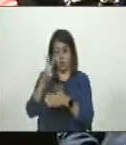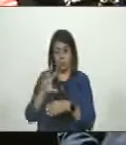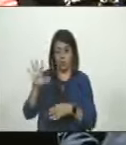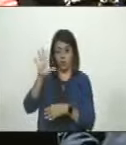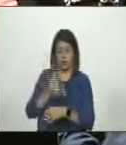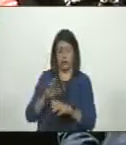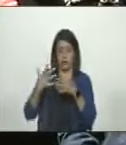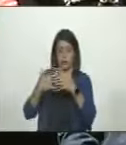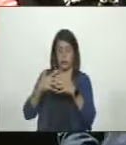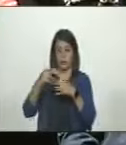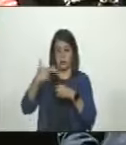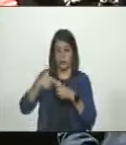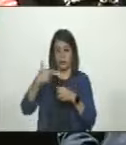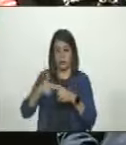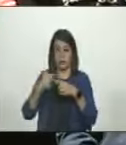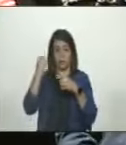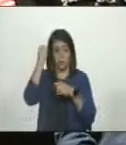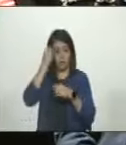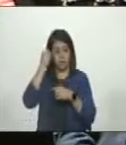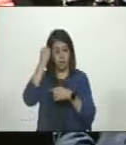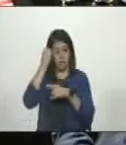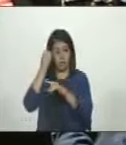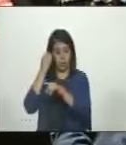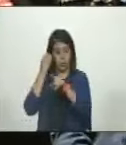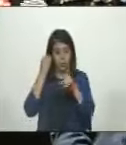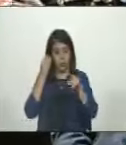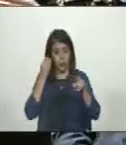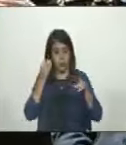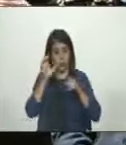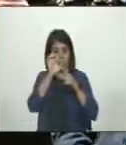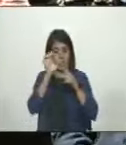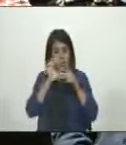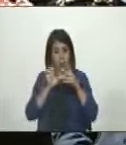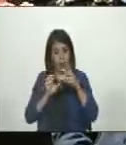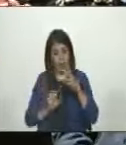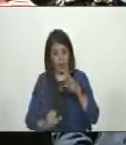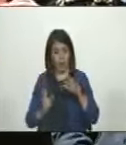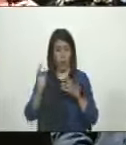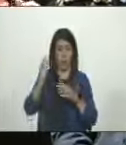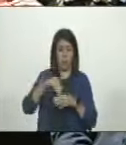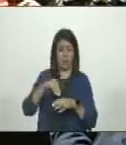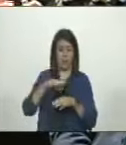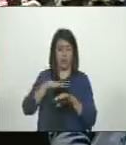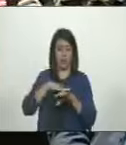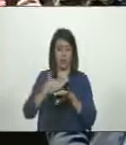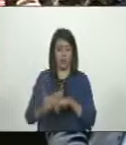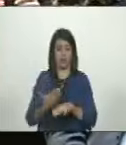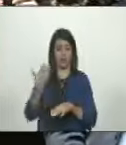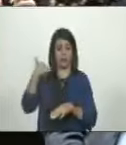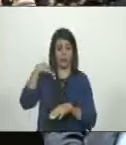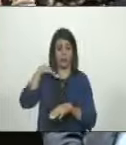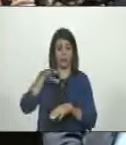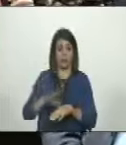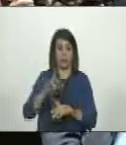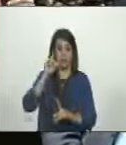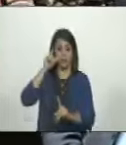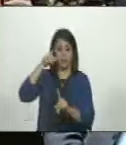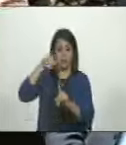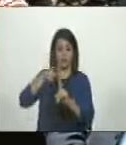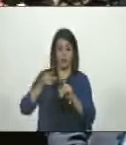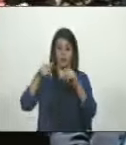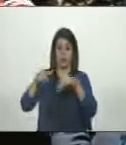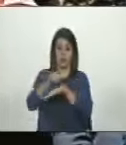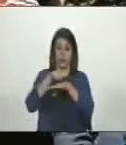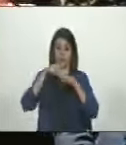que es la industria petrolera. tomando en consideración todos estos asuntos y sobre todo el supremo propósito